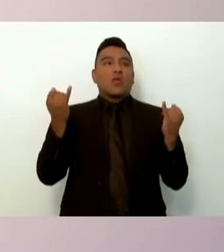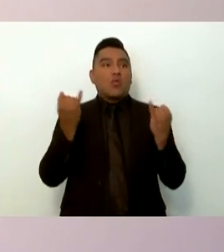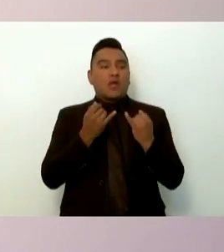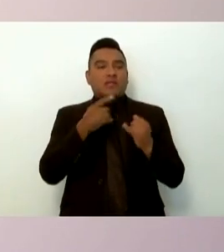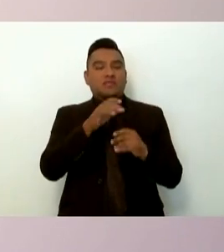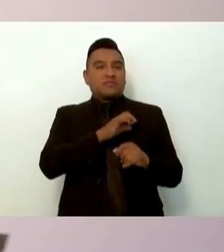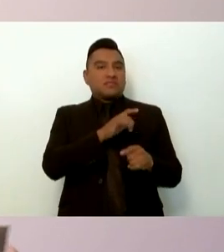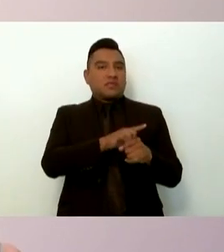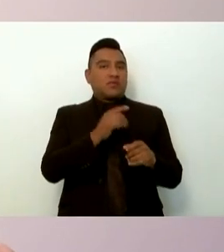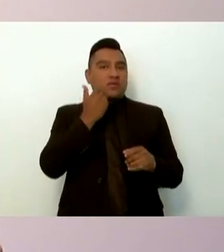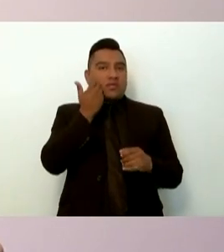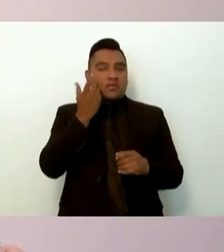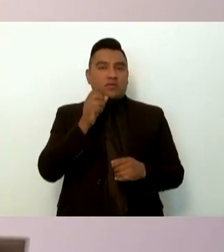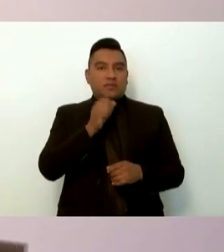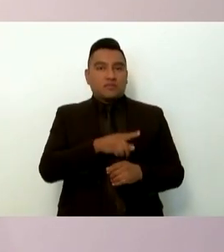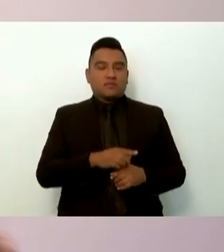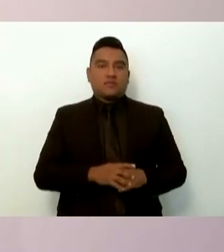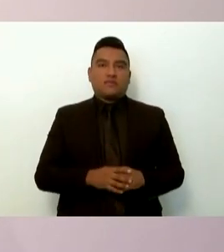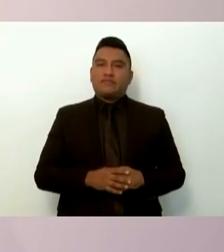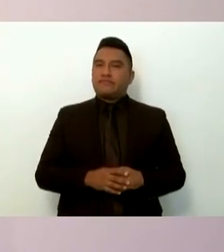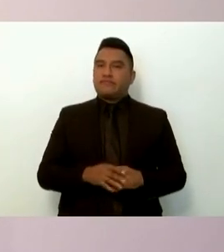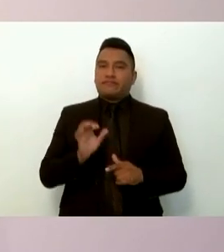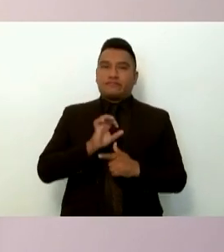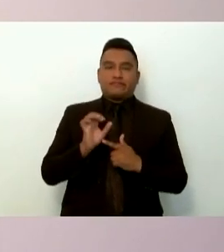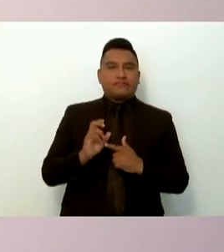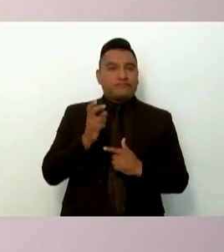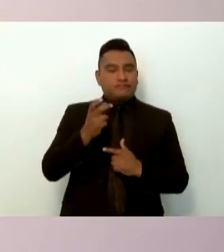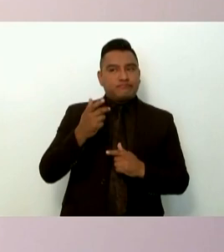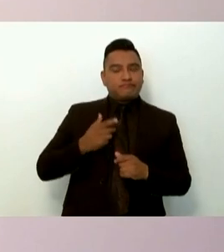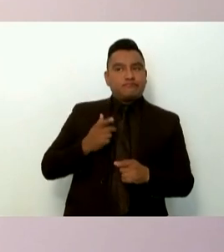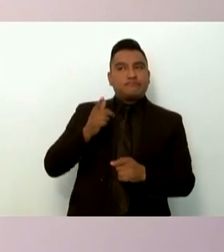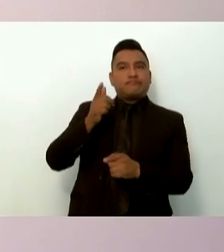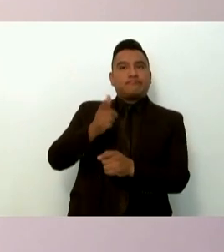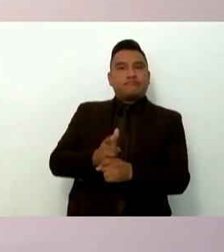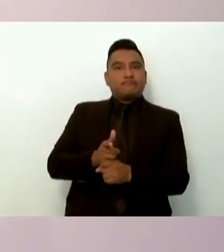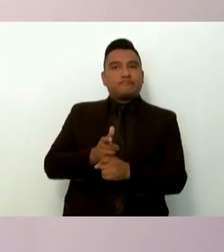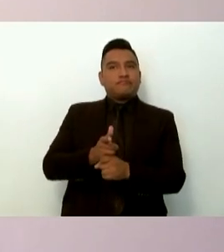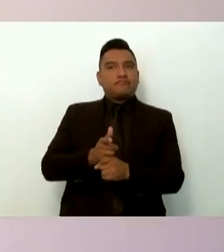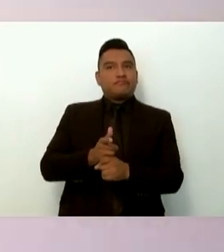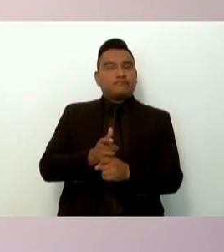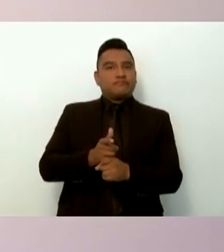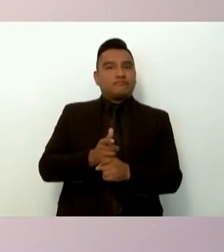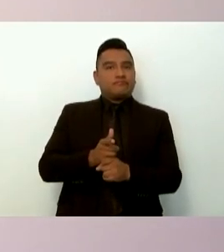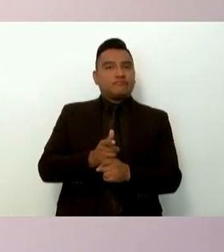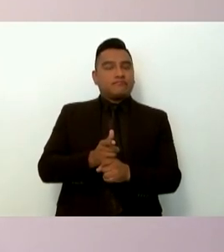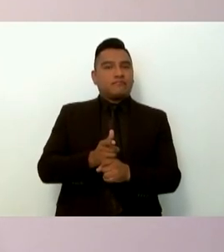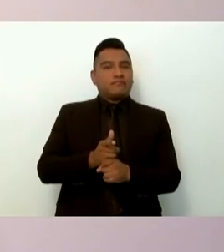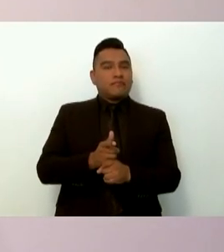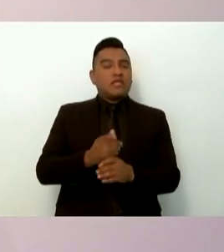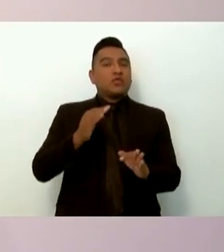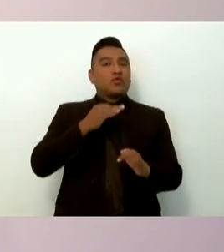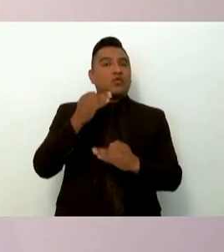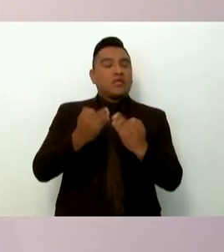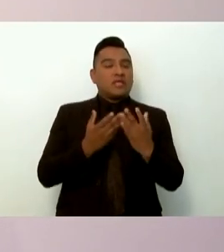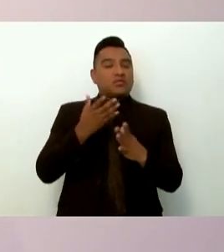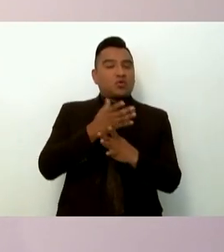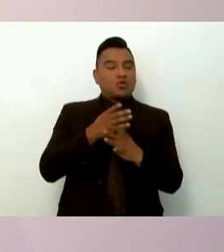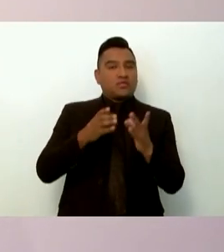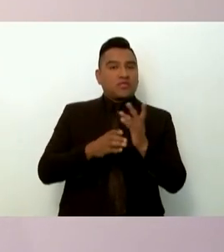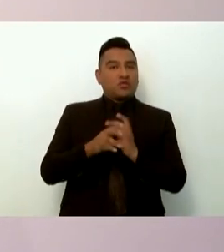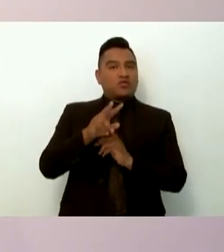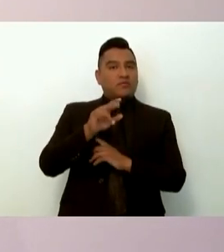especial. Esto lo da cuenta puntual de lo que habíamos afirmado de los vínculos